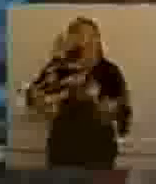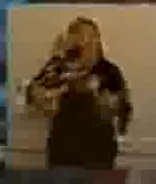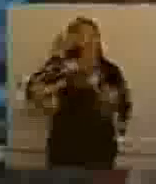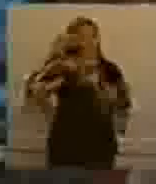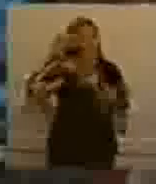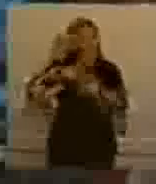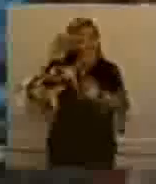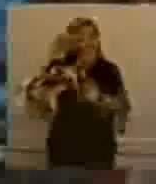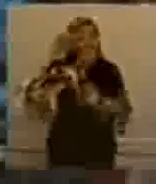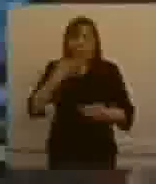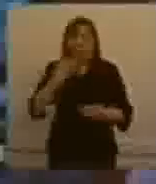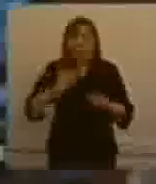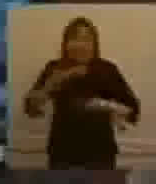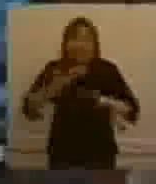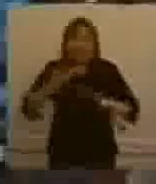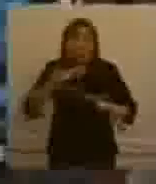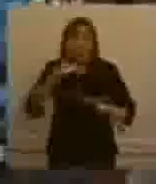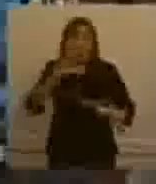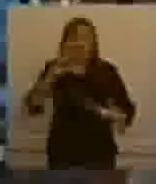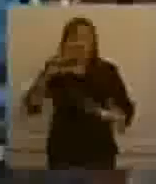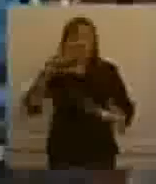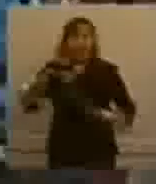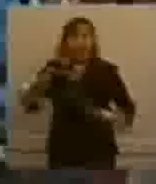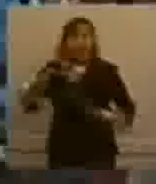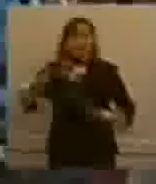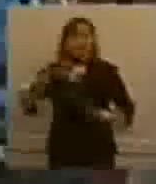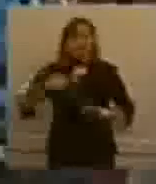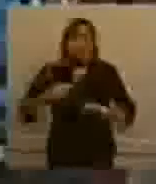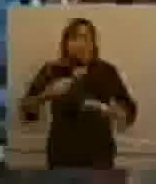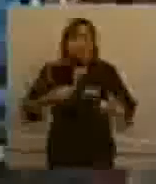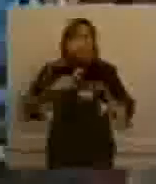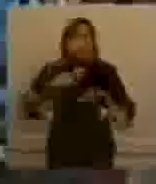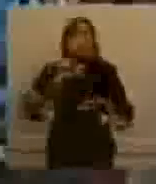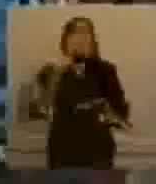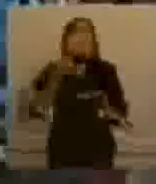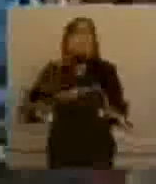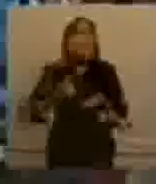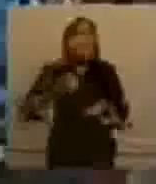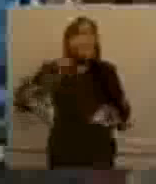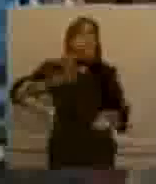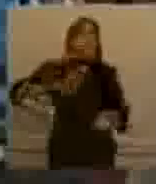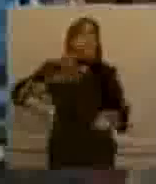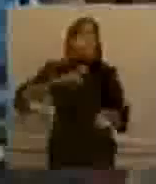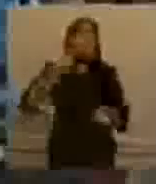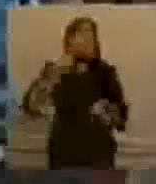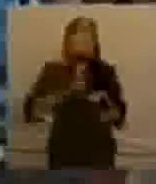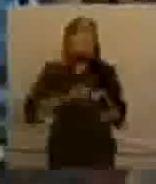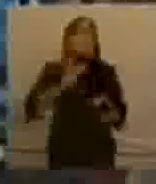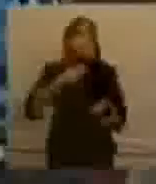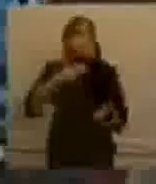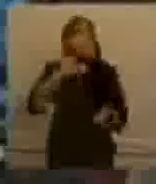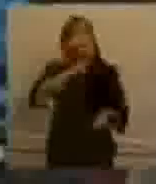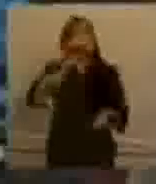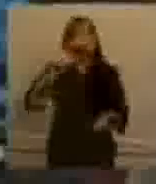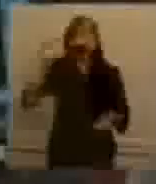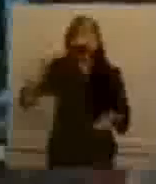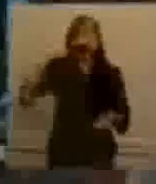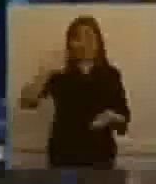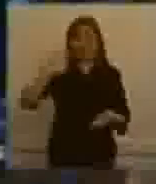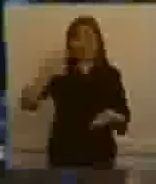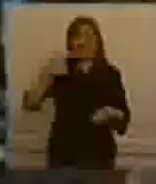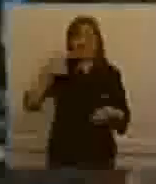plazo para la presentación de las declaraciones juradas de los impuestos a las ganancias. Estamos hablando, obviamente, de las ganancias que se percibieron